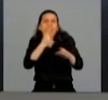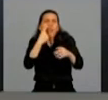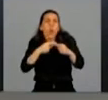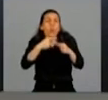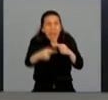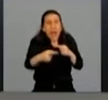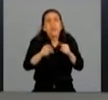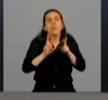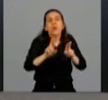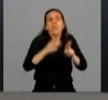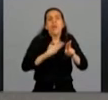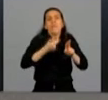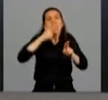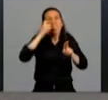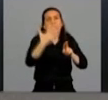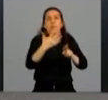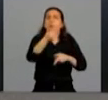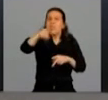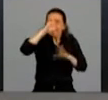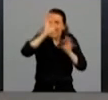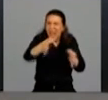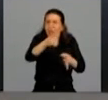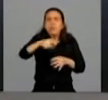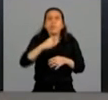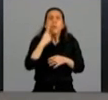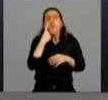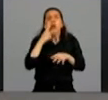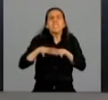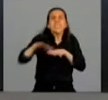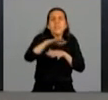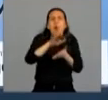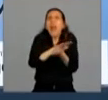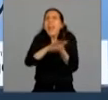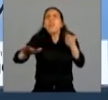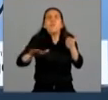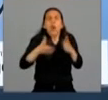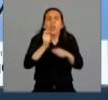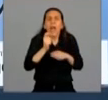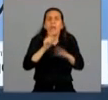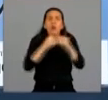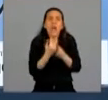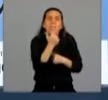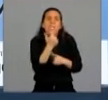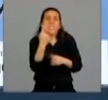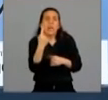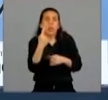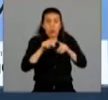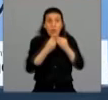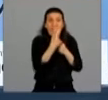¿Saben cuántos municipios de la provincia de Buenos Aires están en esa situación? 61 de los 135.